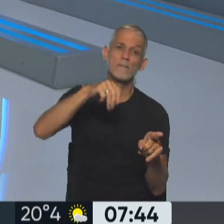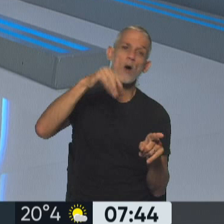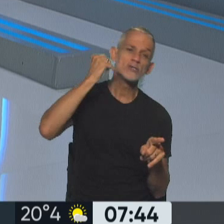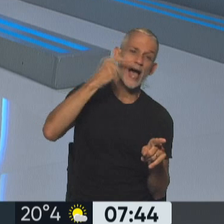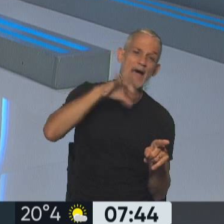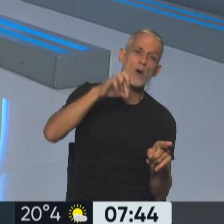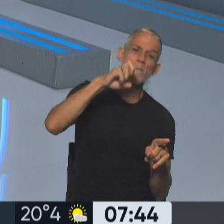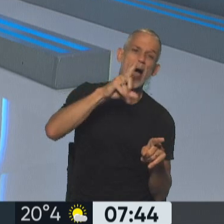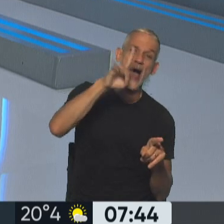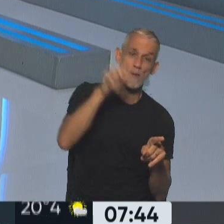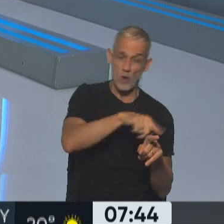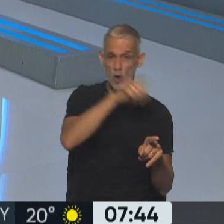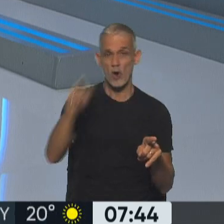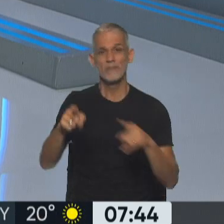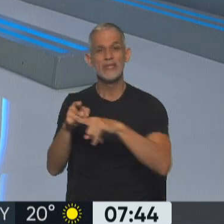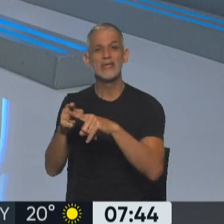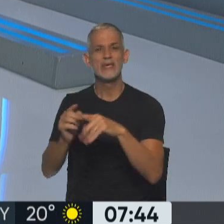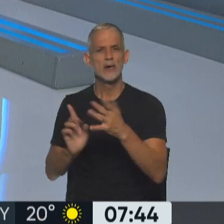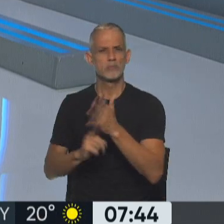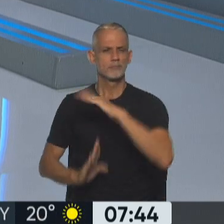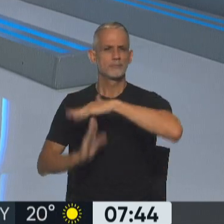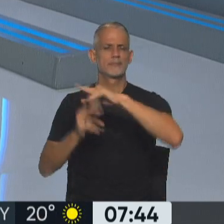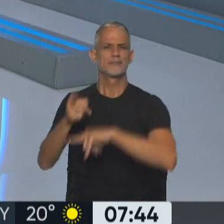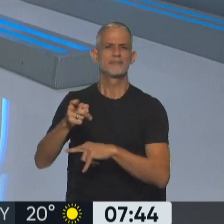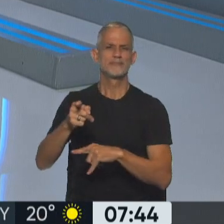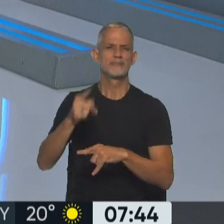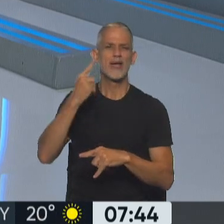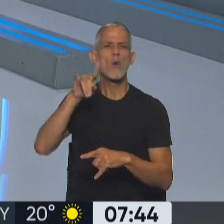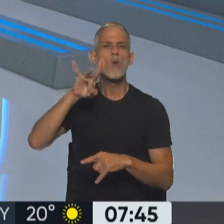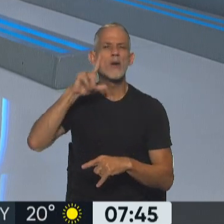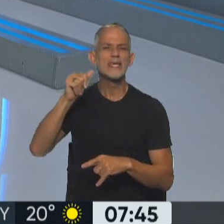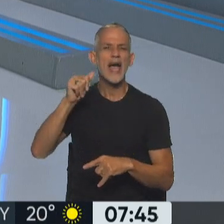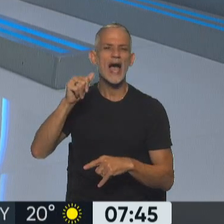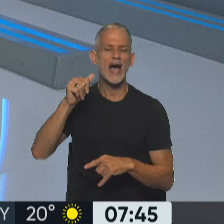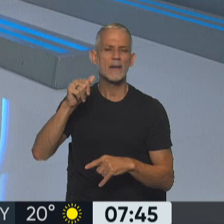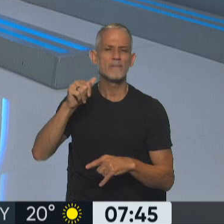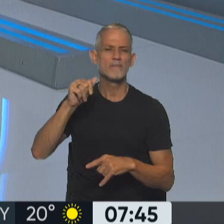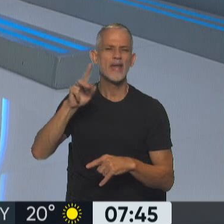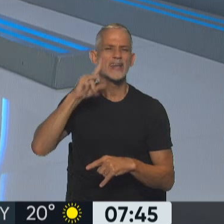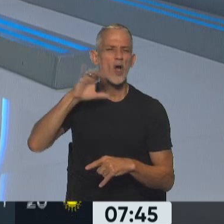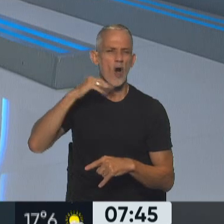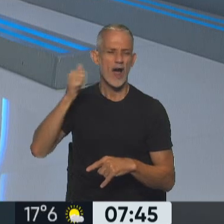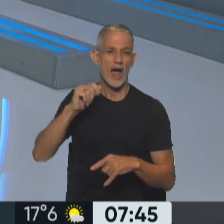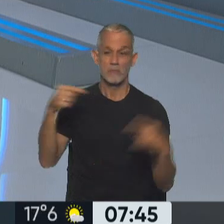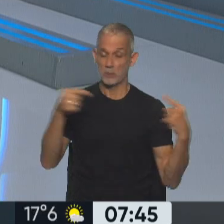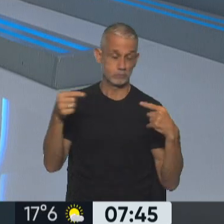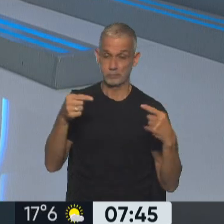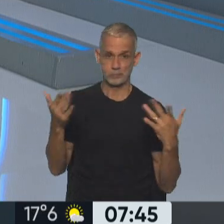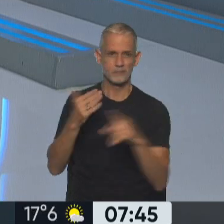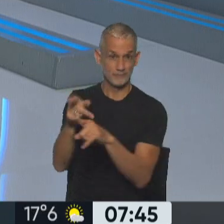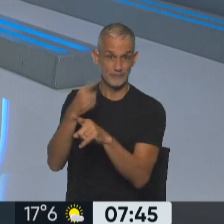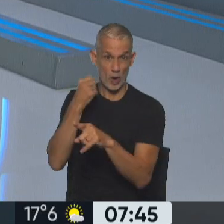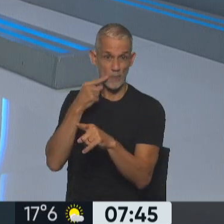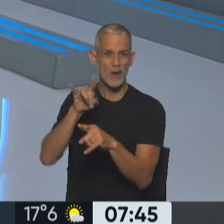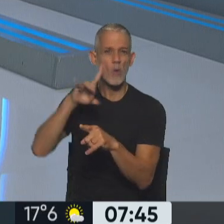Moyano, sindicalista, y el titular de la Unión Industrial Argentina, Daniel Funes de Rioja. Porque lo que le planteaba Funes